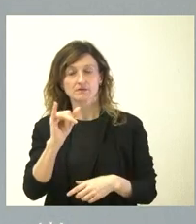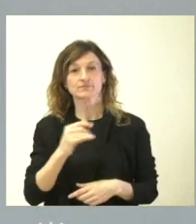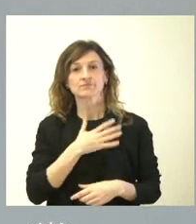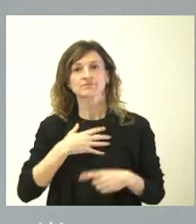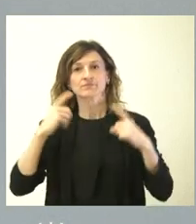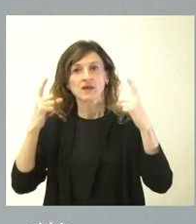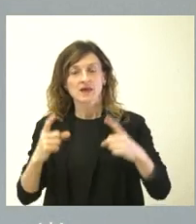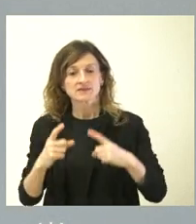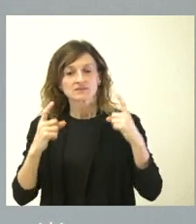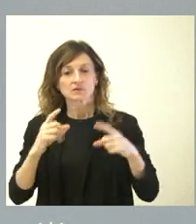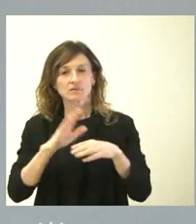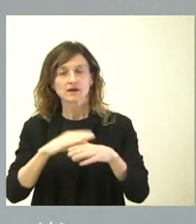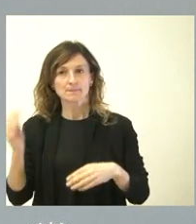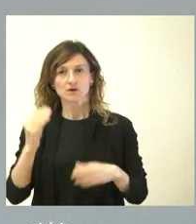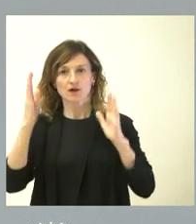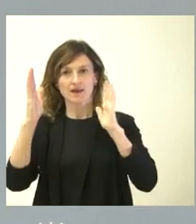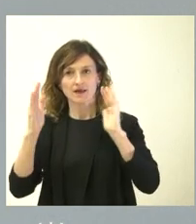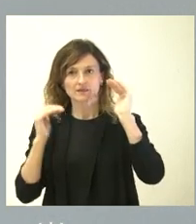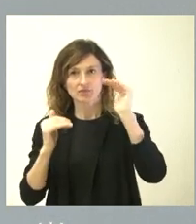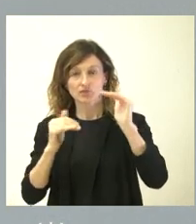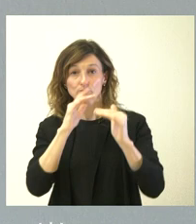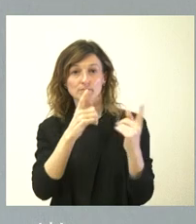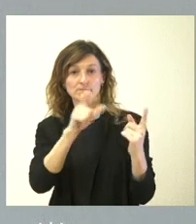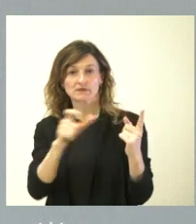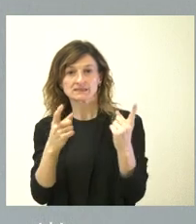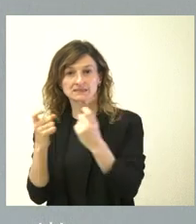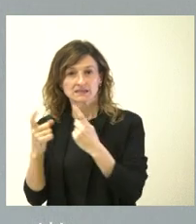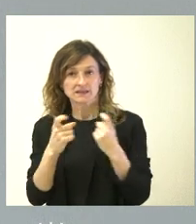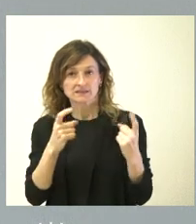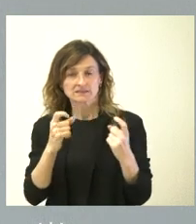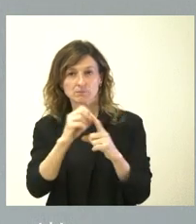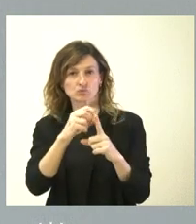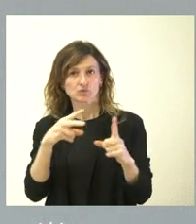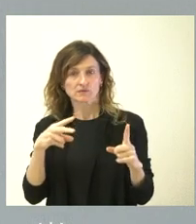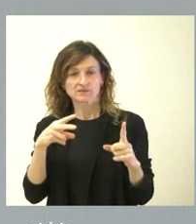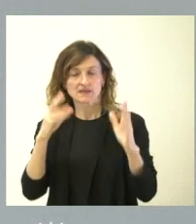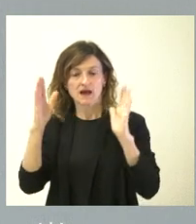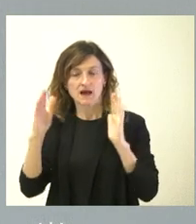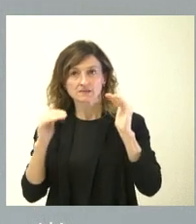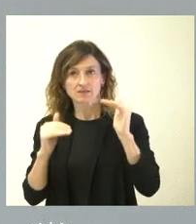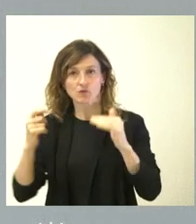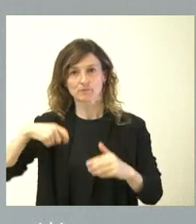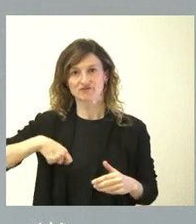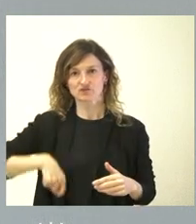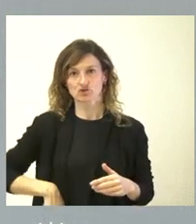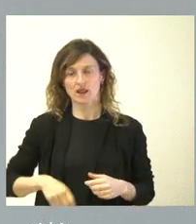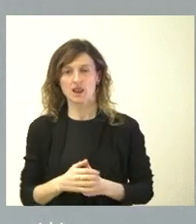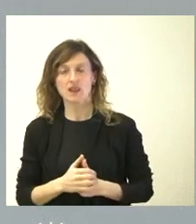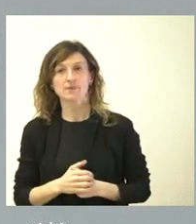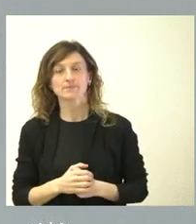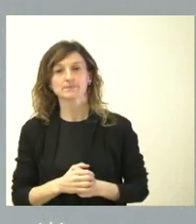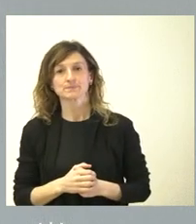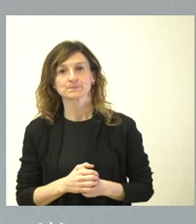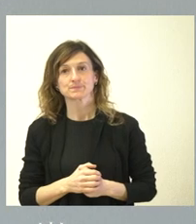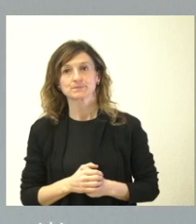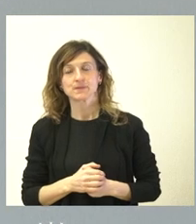esfuerzos que permitan mejorar la atención que estas personas puedan precisar desde el punto de vista de la atención profesional. Es verdad que hacemos